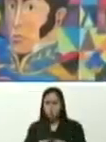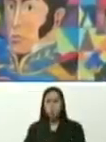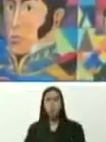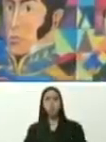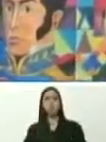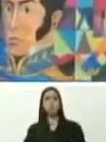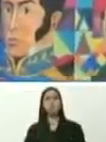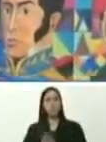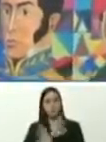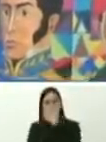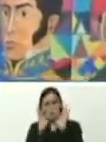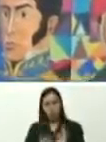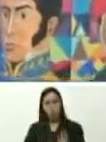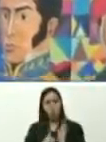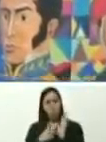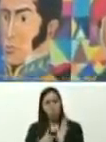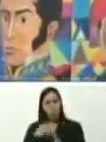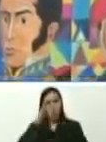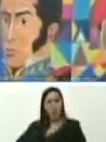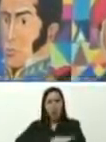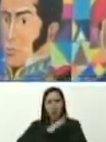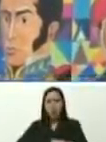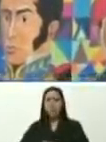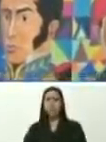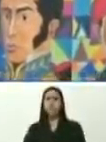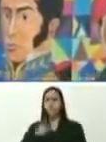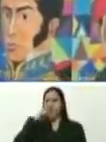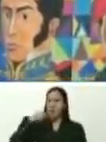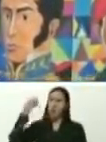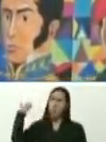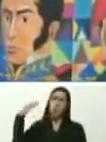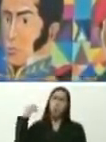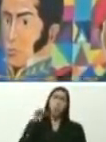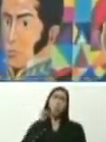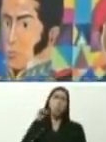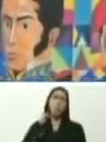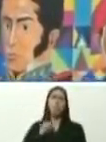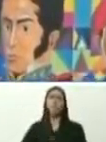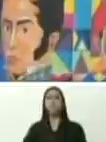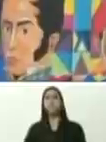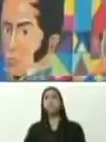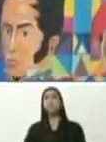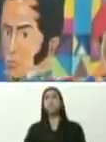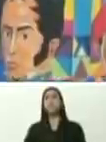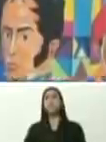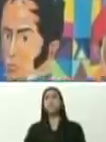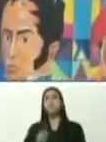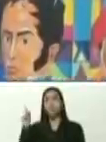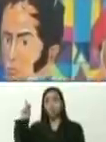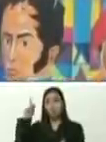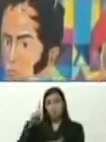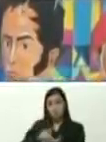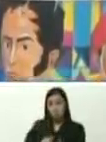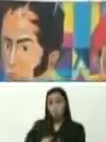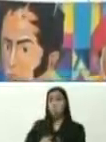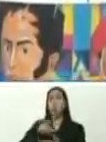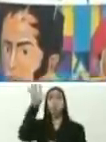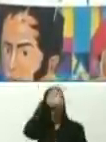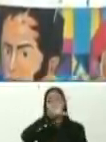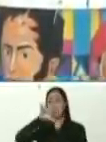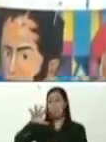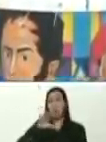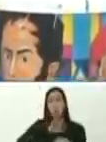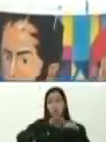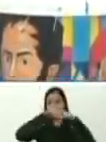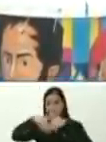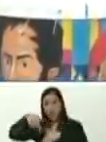a Caracas vinieron, en los años 30, 40, 50, 60, 70, la migración, de millones, de hombres y mujeres,